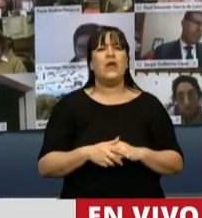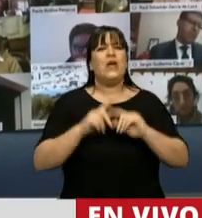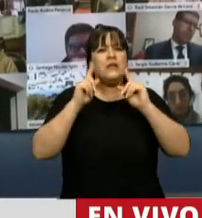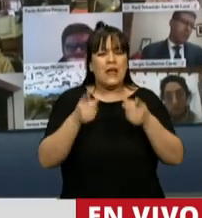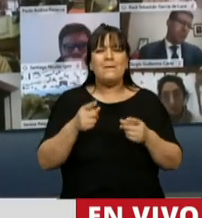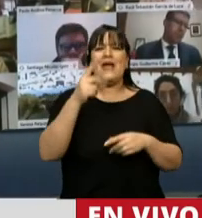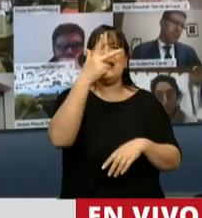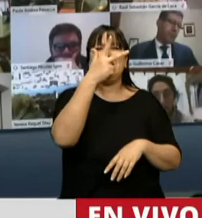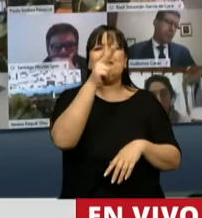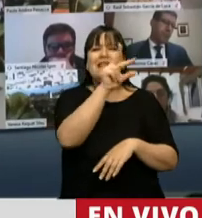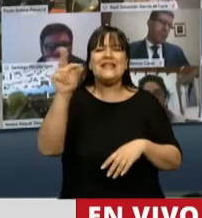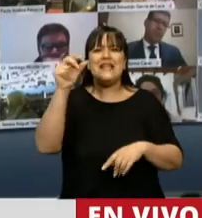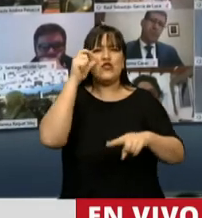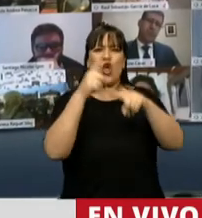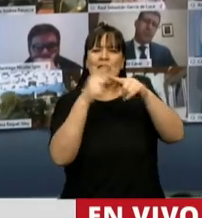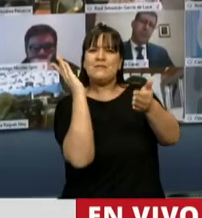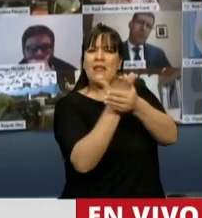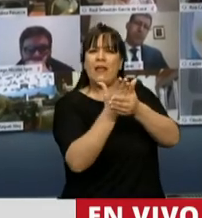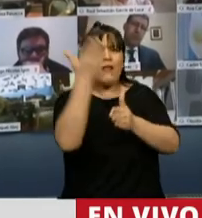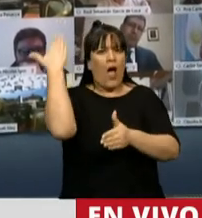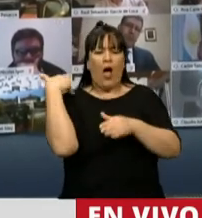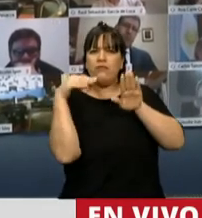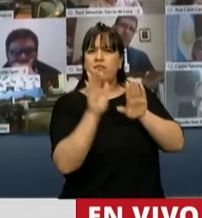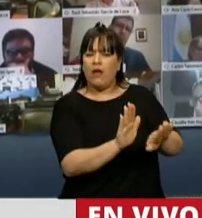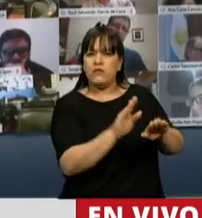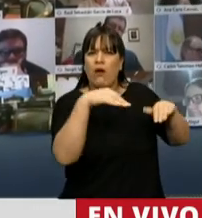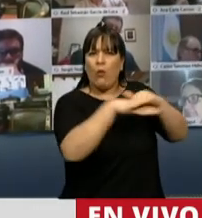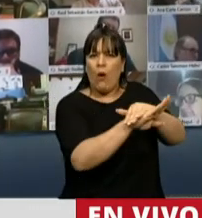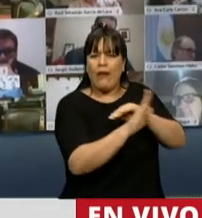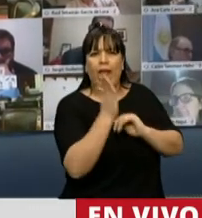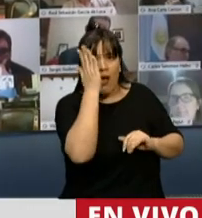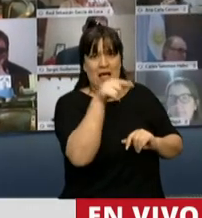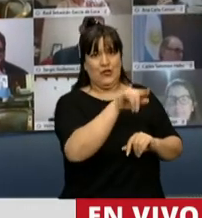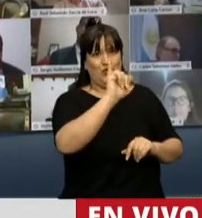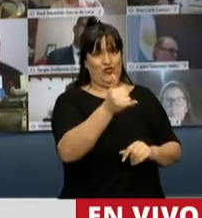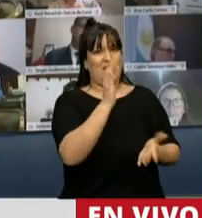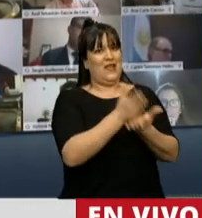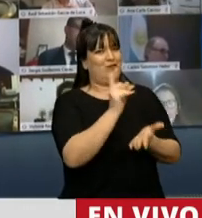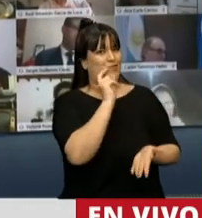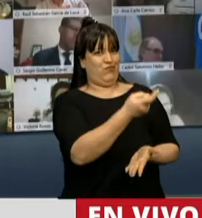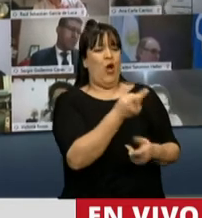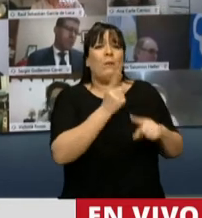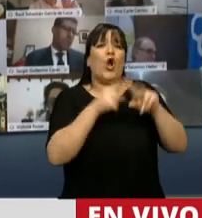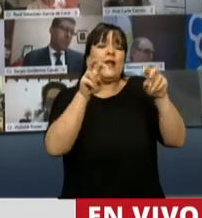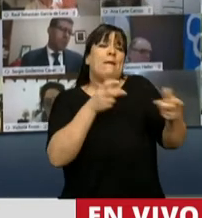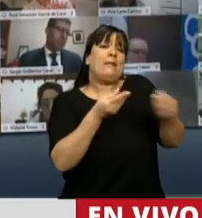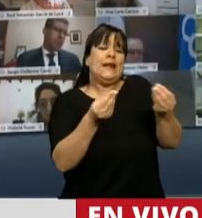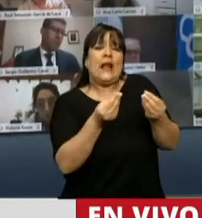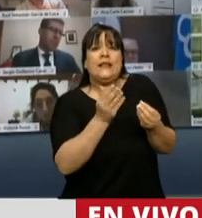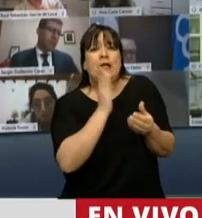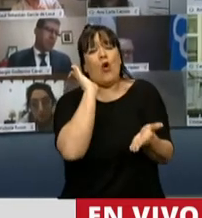300 expedientes que estaban parados y que estaban sí vulnerando un derecho por cuestiones administrativas.